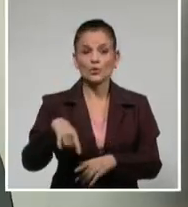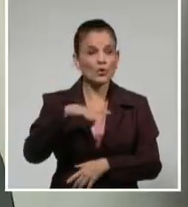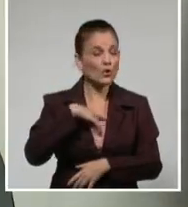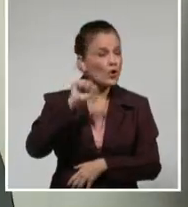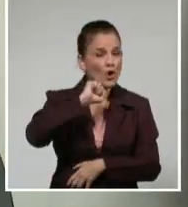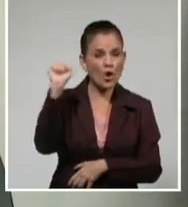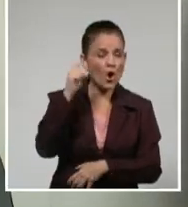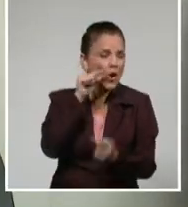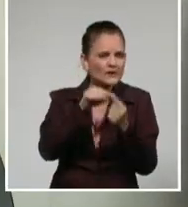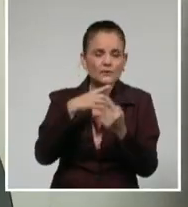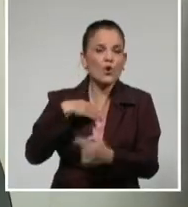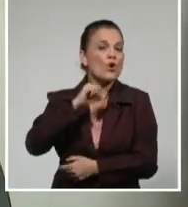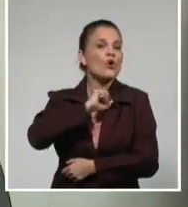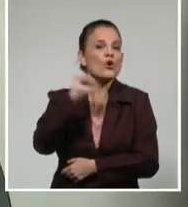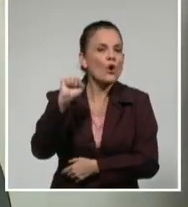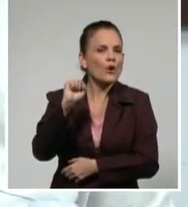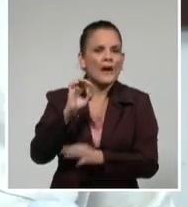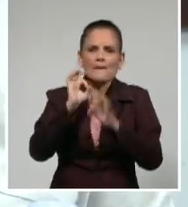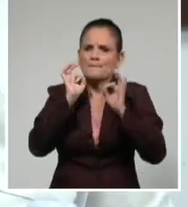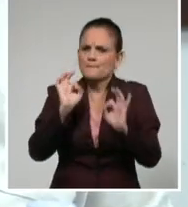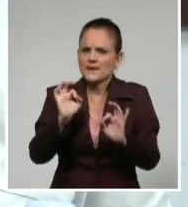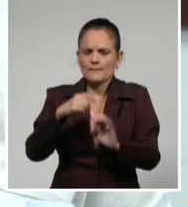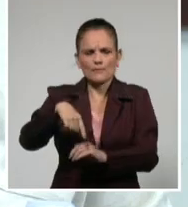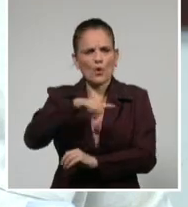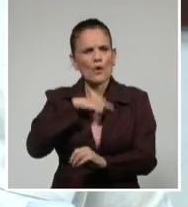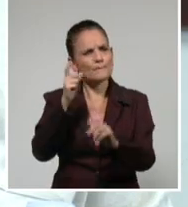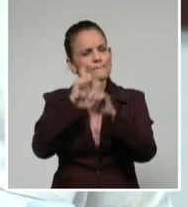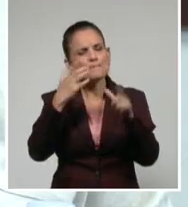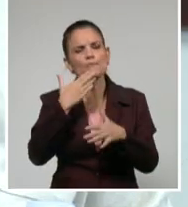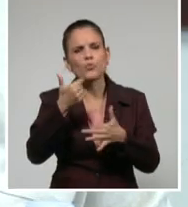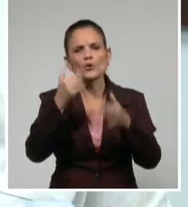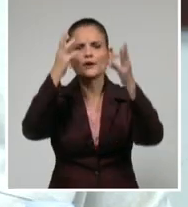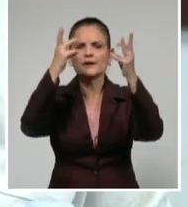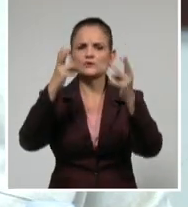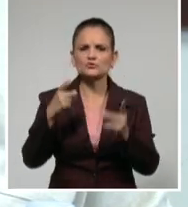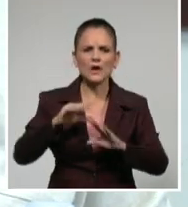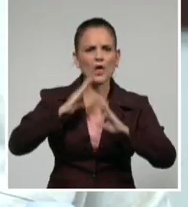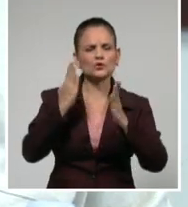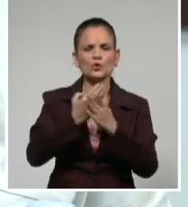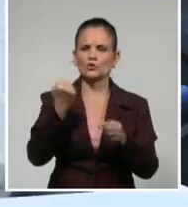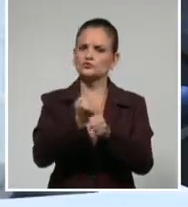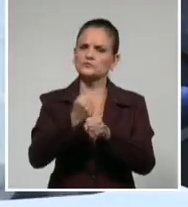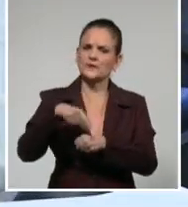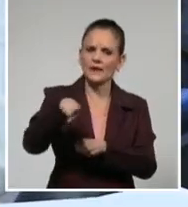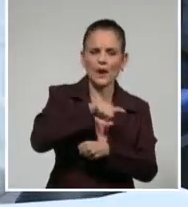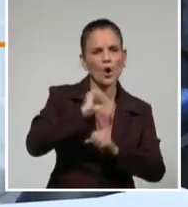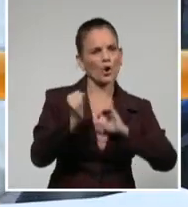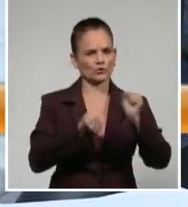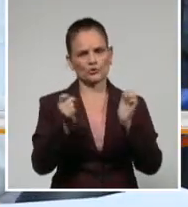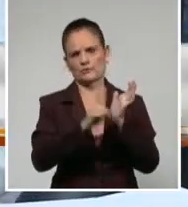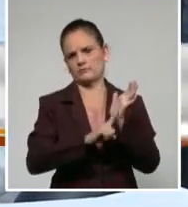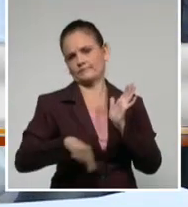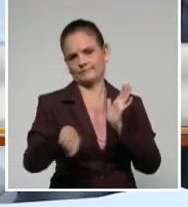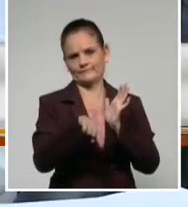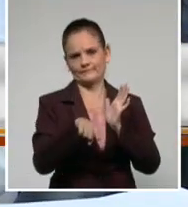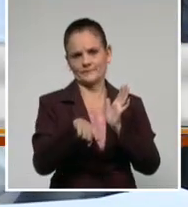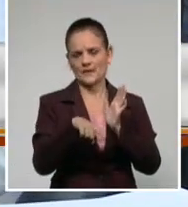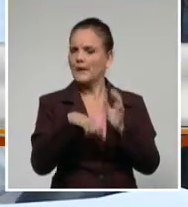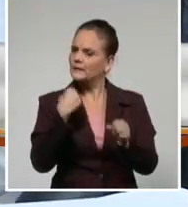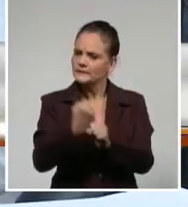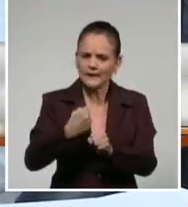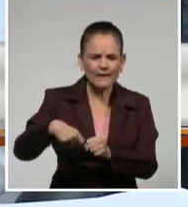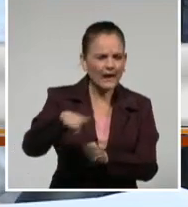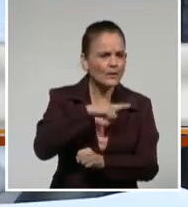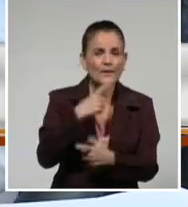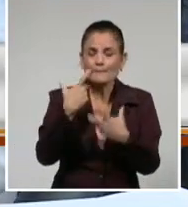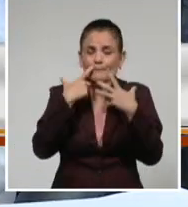en el ahorro de todas las actividades que realizamos. Para mí, en todo el trabajo que realicemos, lo más importante siempre será conversar